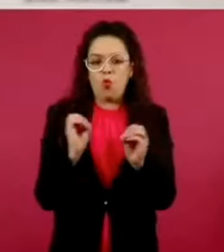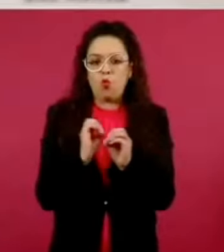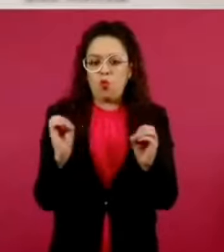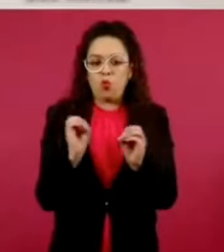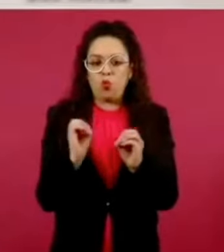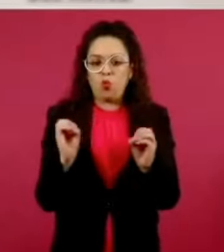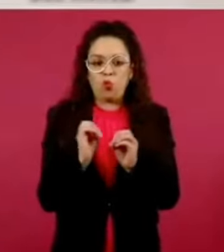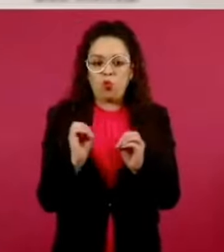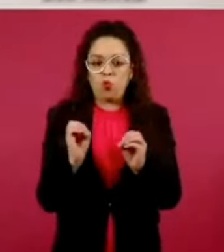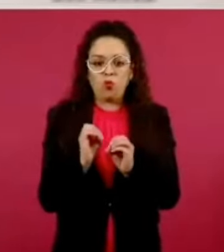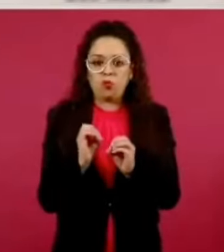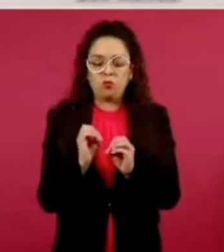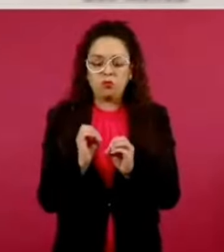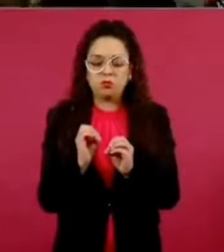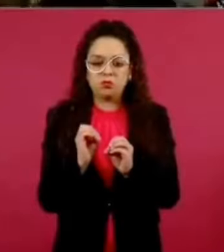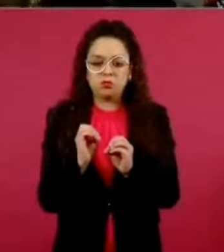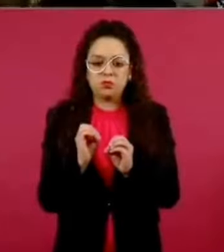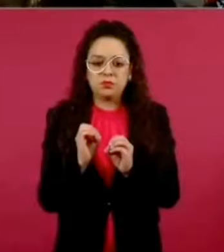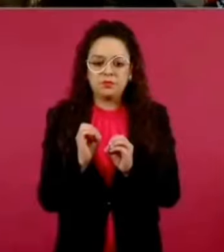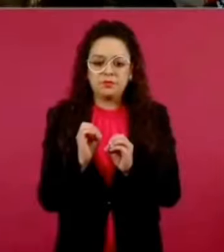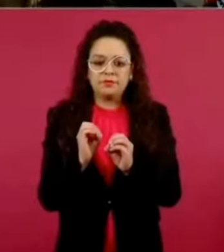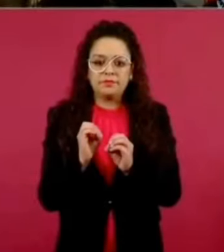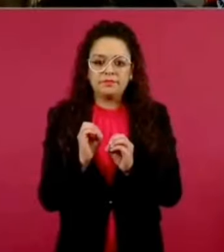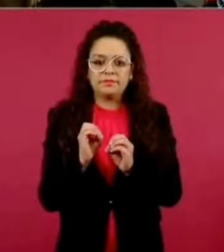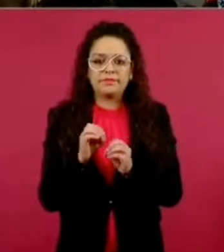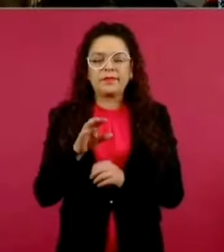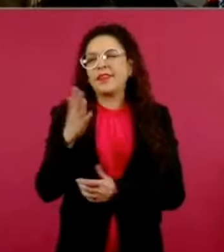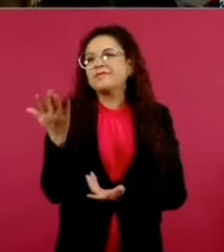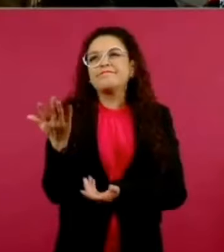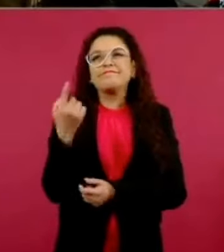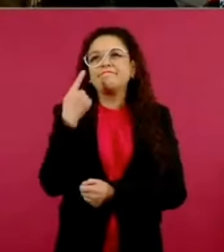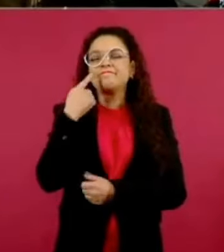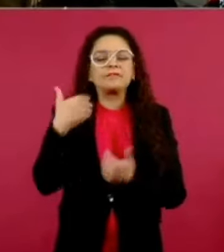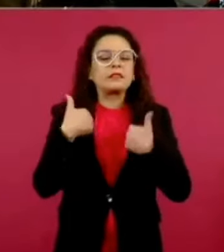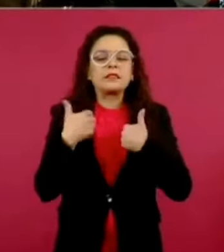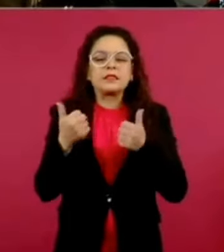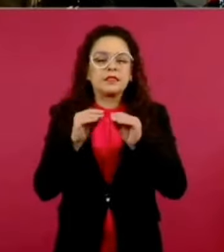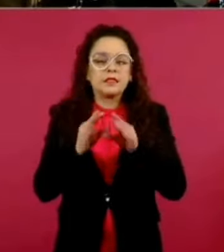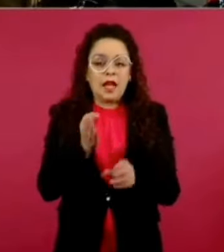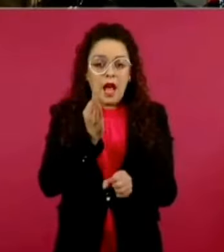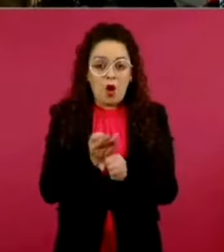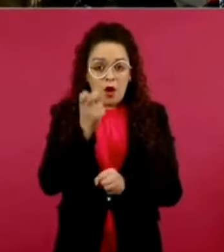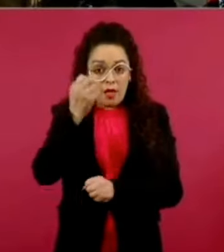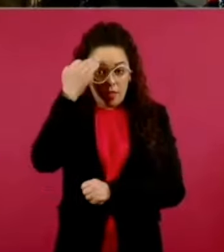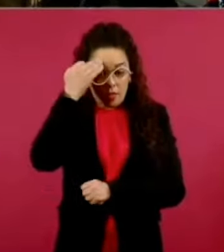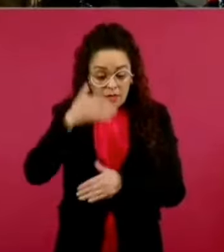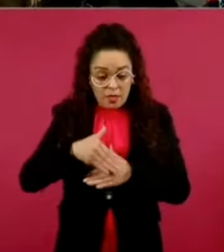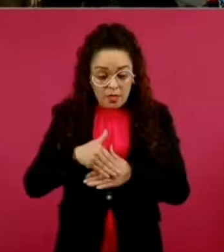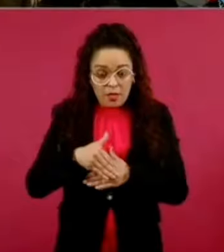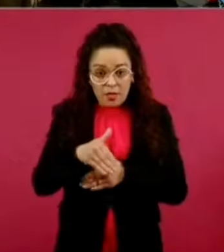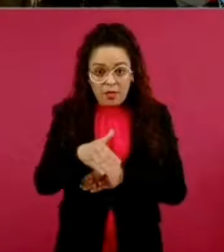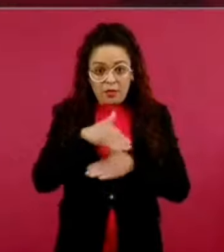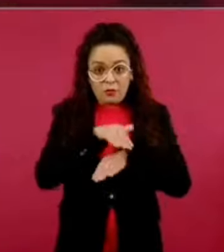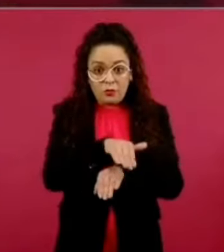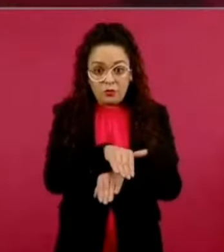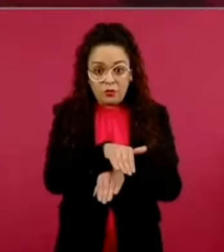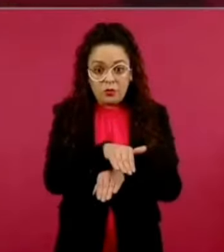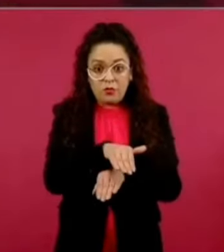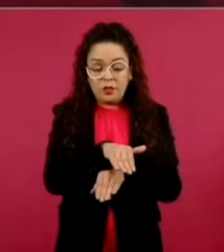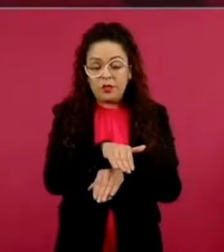Mire, en estos tiempos hay mucha